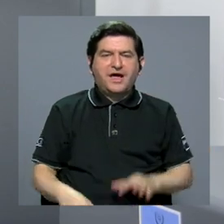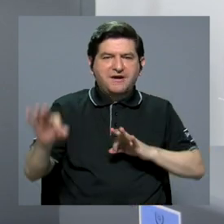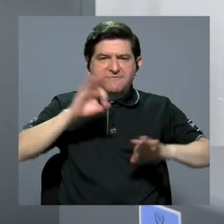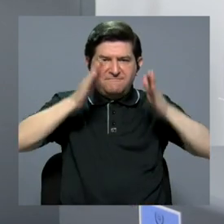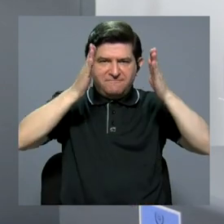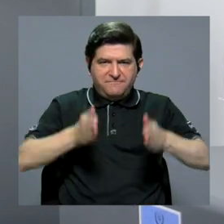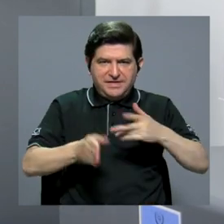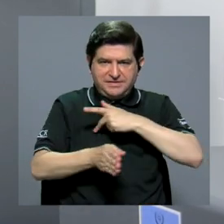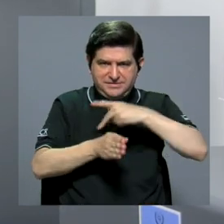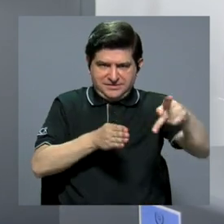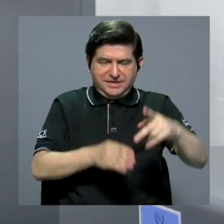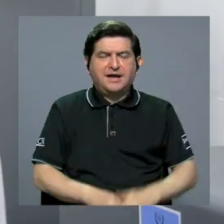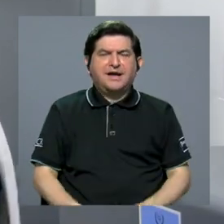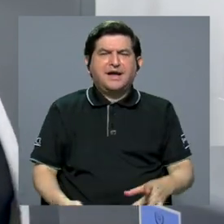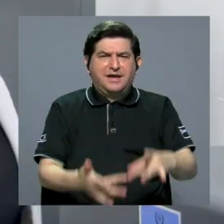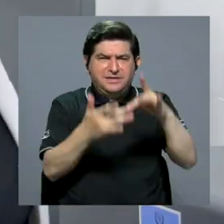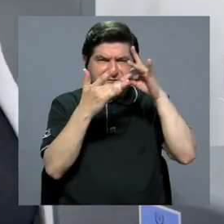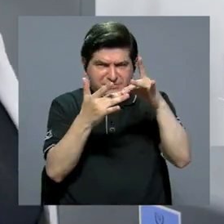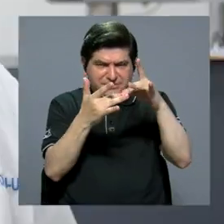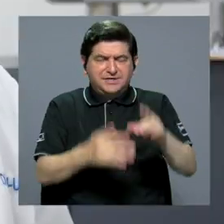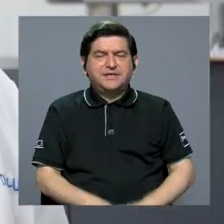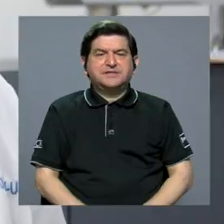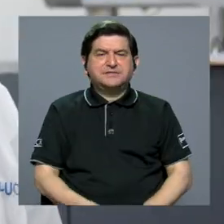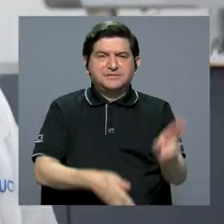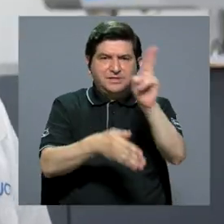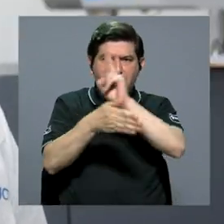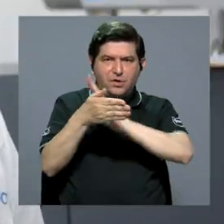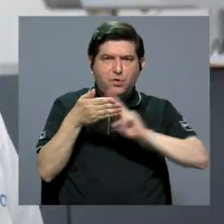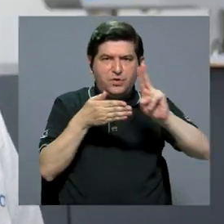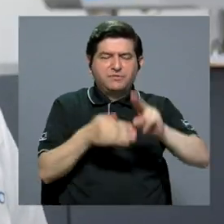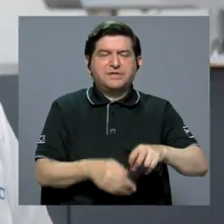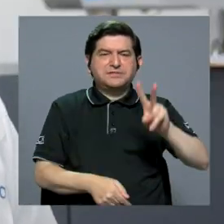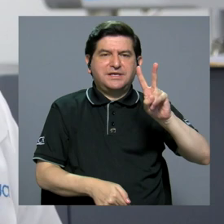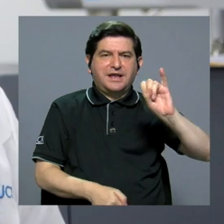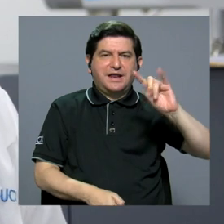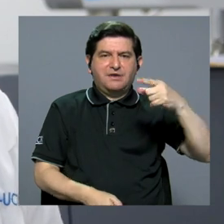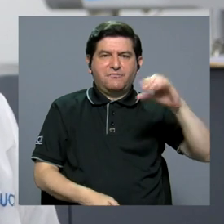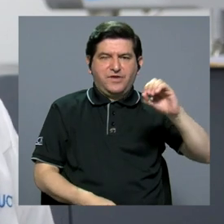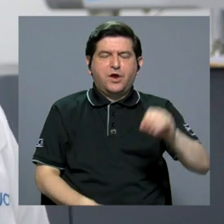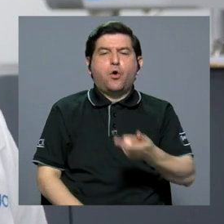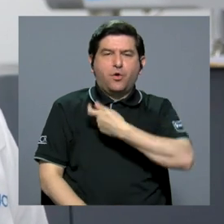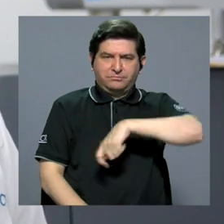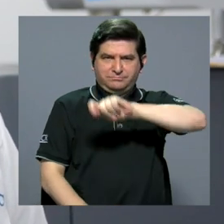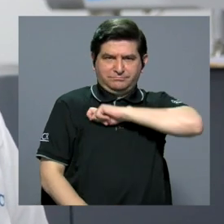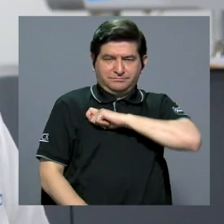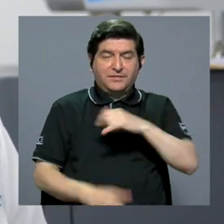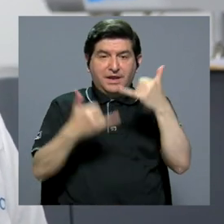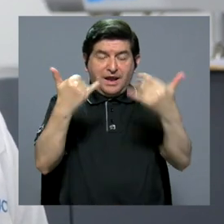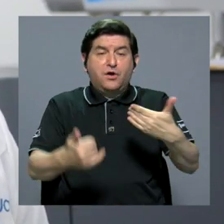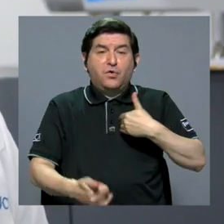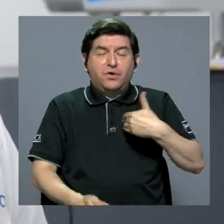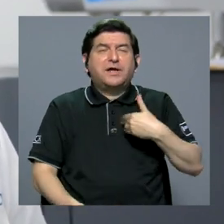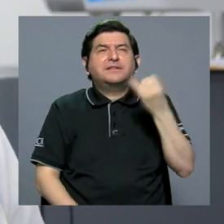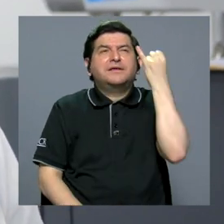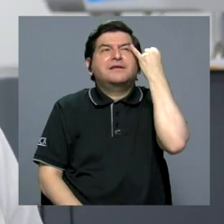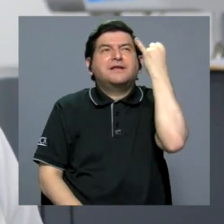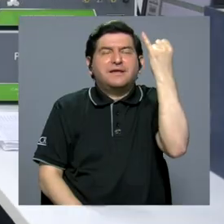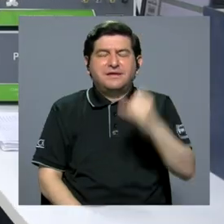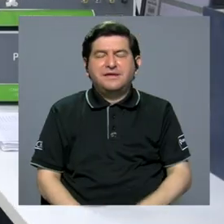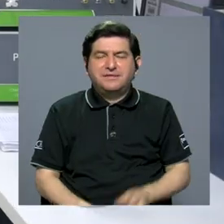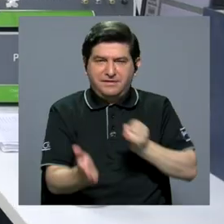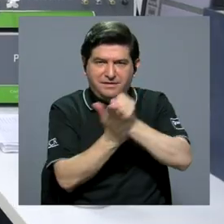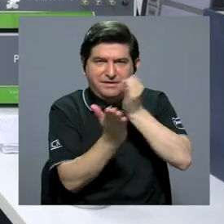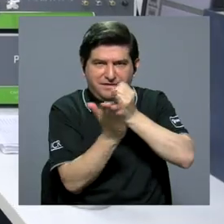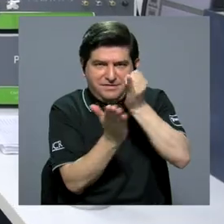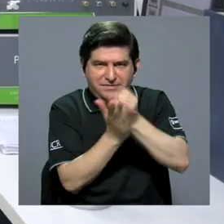profesión y se especializó en la Universidad de Vigo, en España. Actualmente tiene en mente una línea